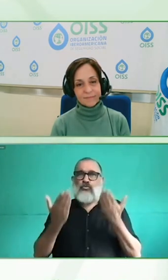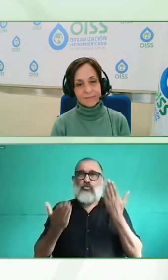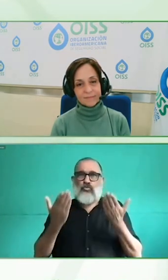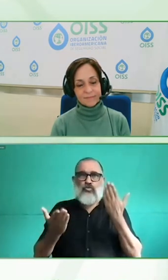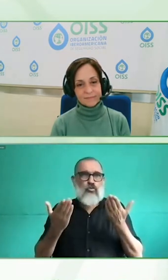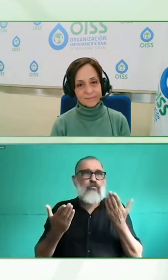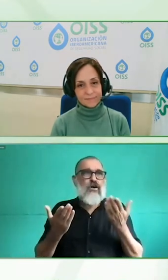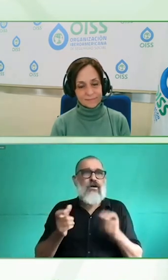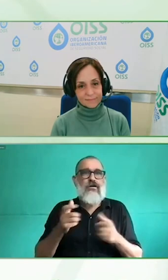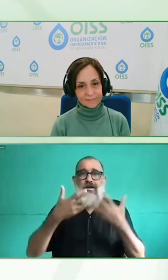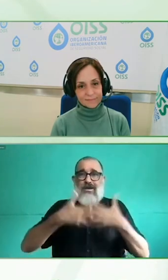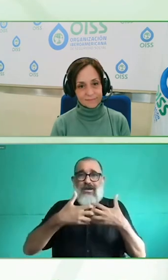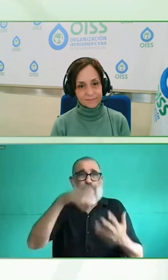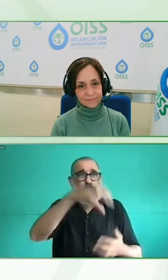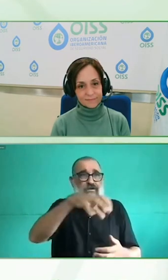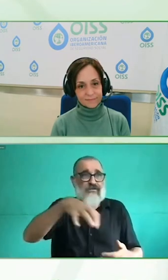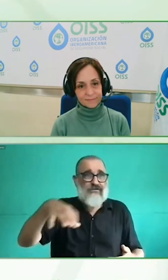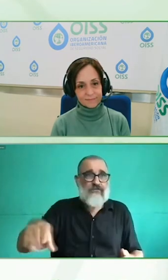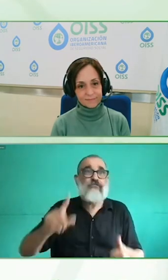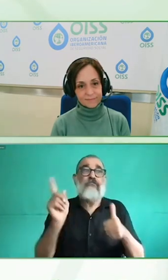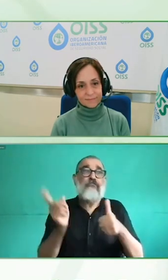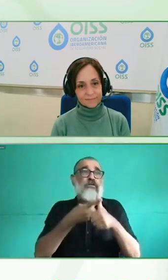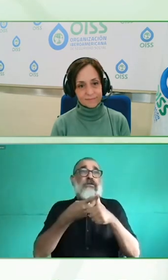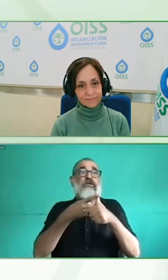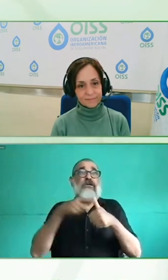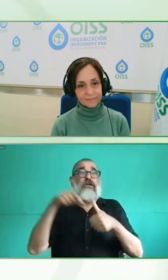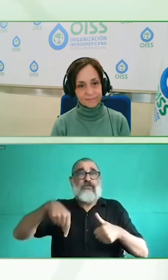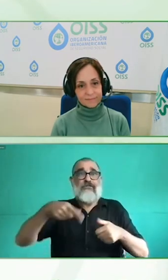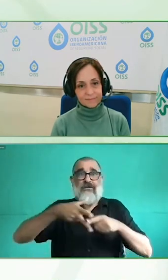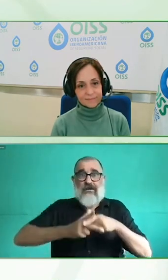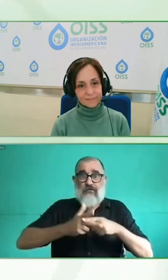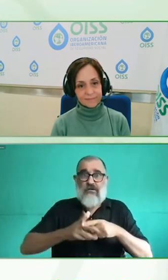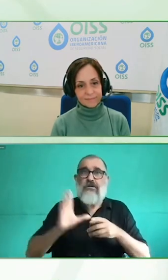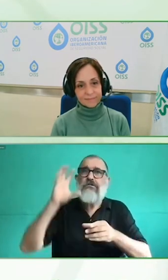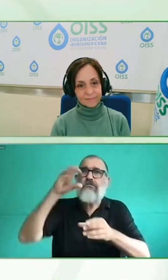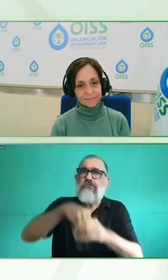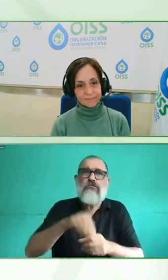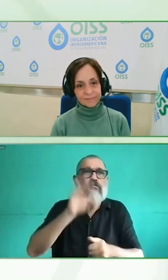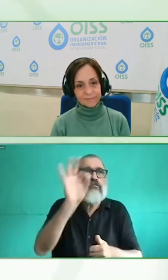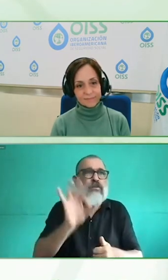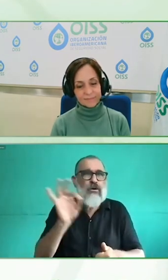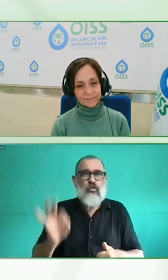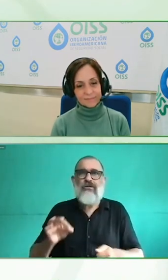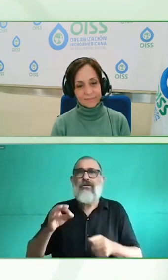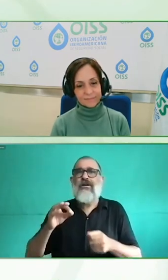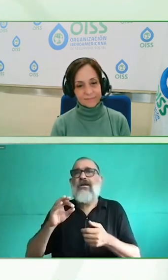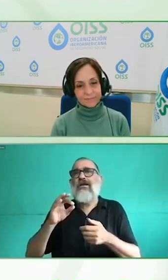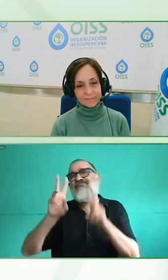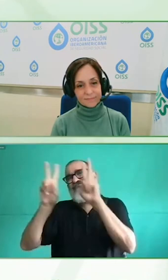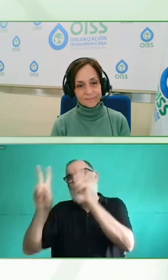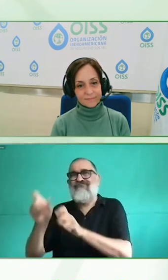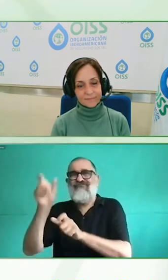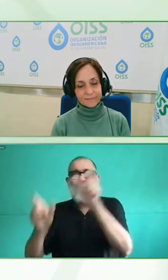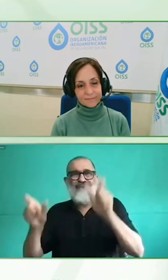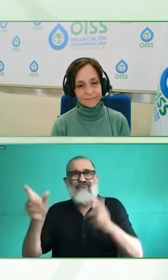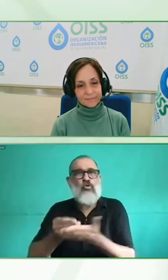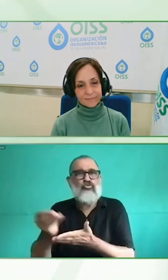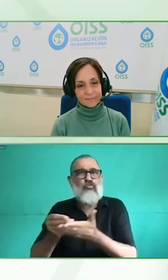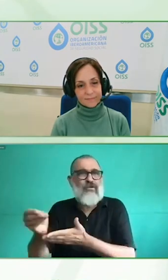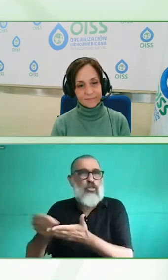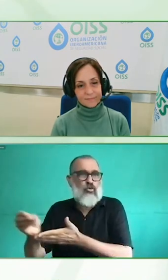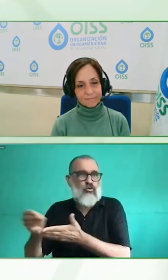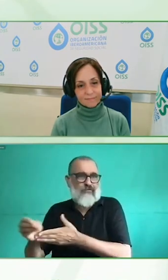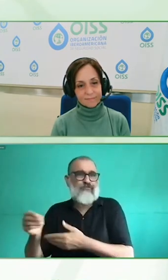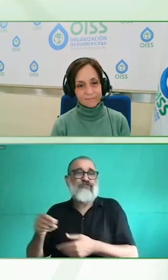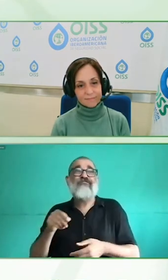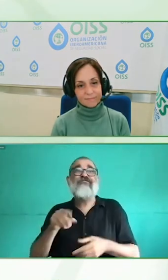al mismo tiempo es para empresas multinacionales para que puedan comparar su desempeño en el tema